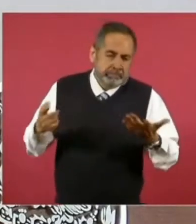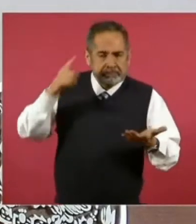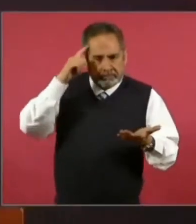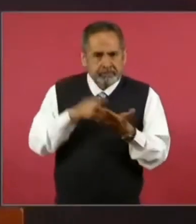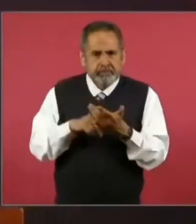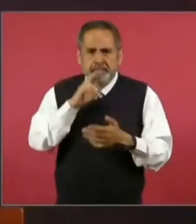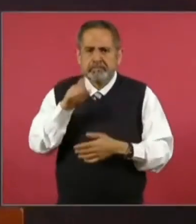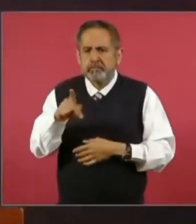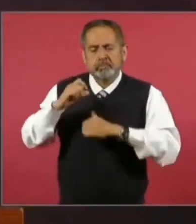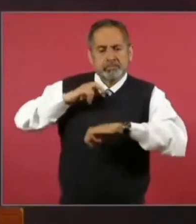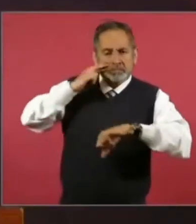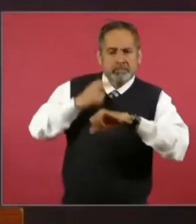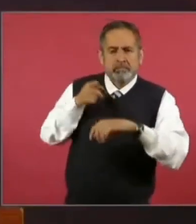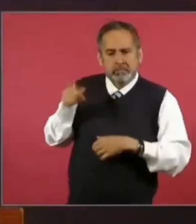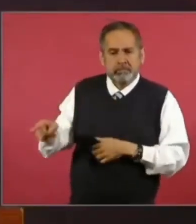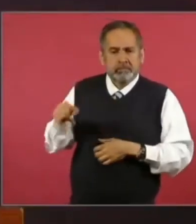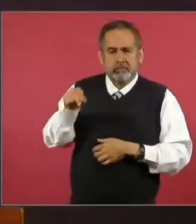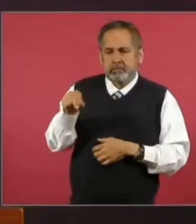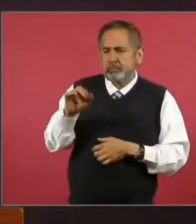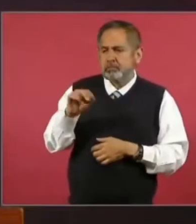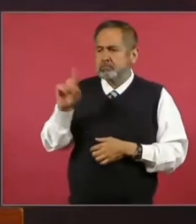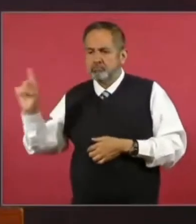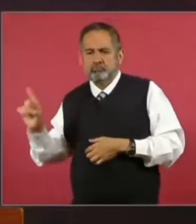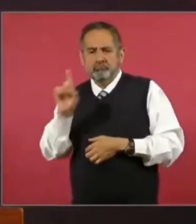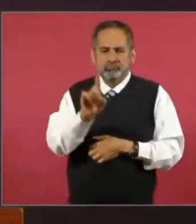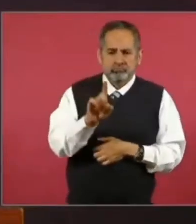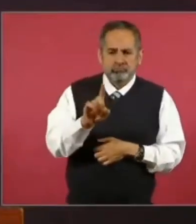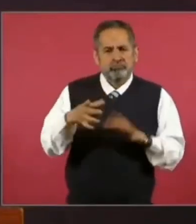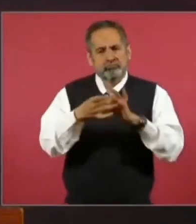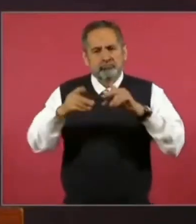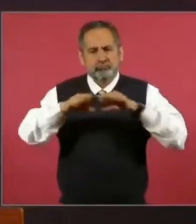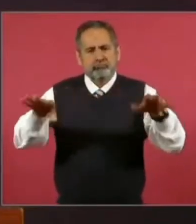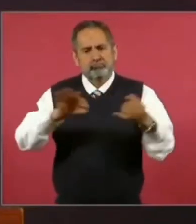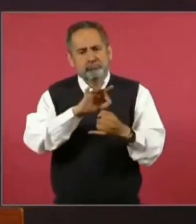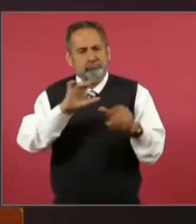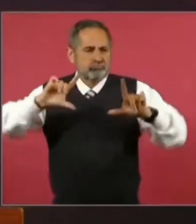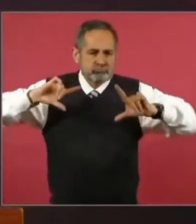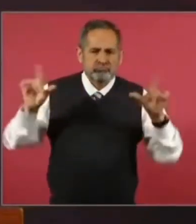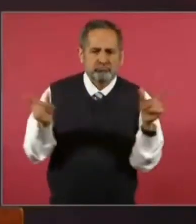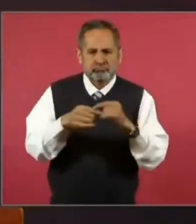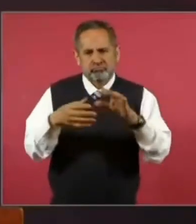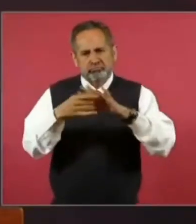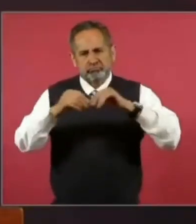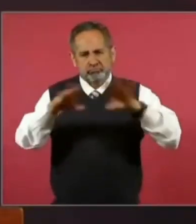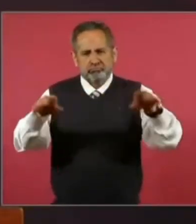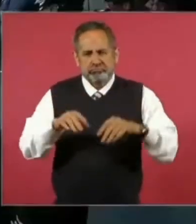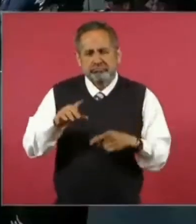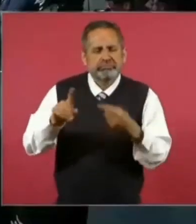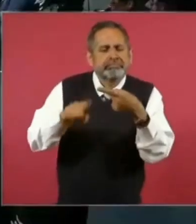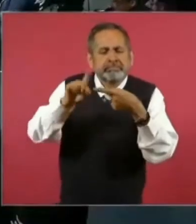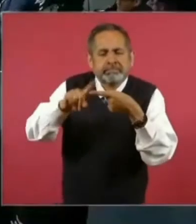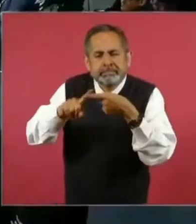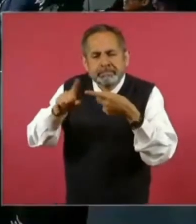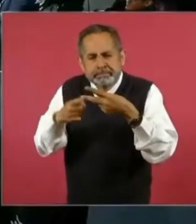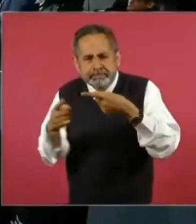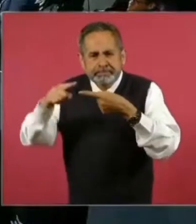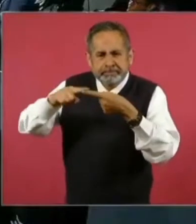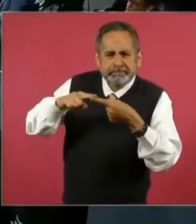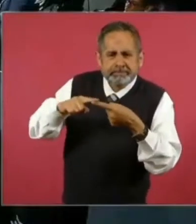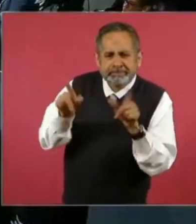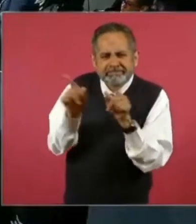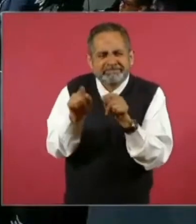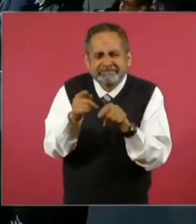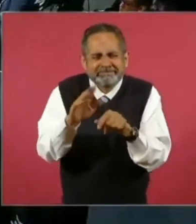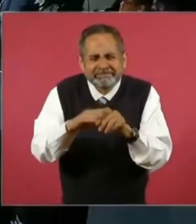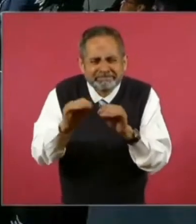a su titular extender ese informe final. La primera, ¿me la puedes abreviar un poquito más? Sí, el tema de